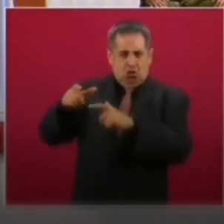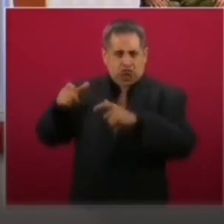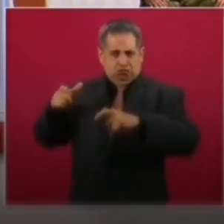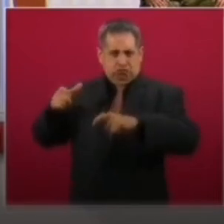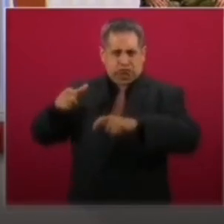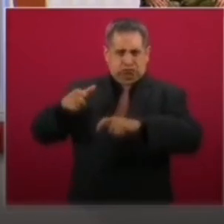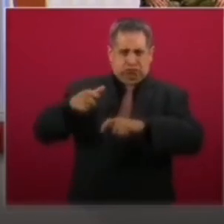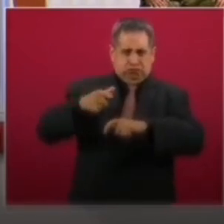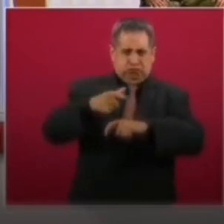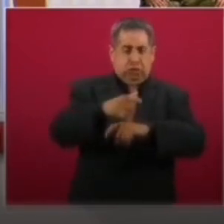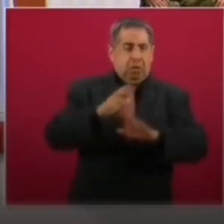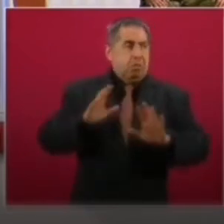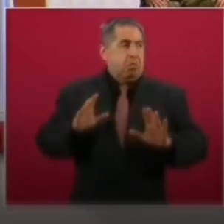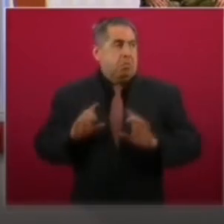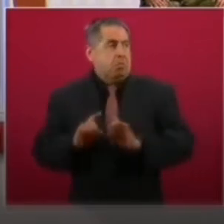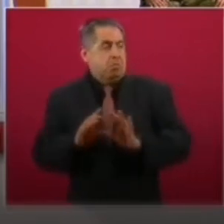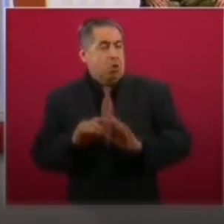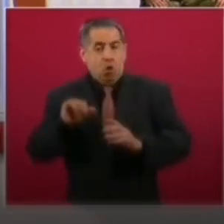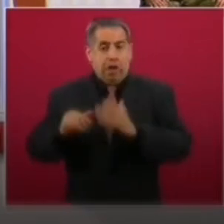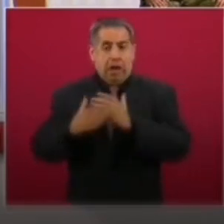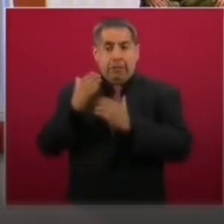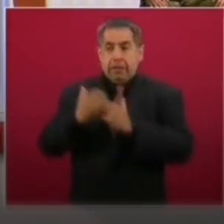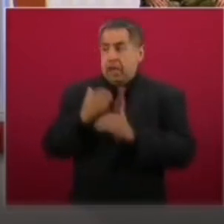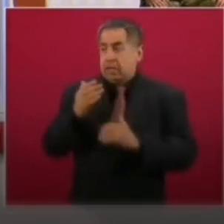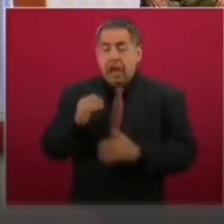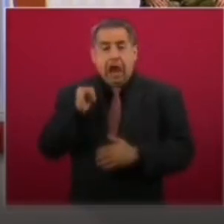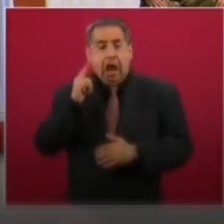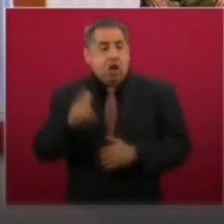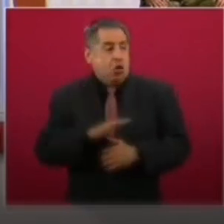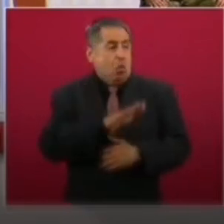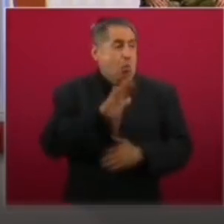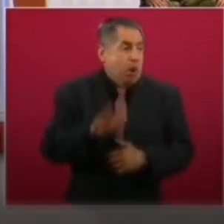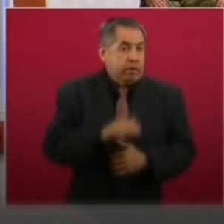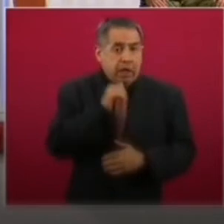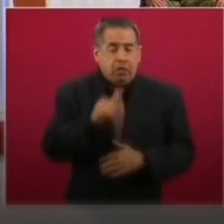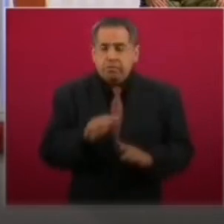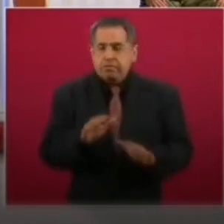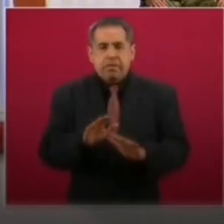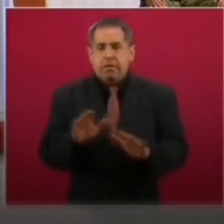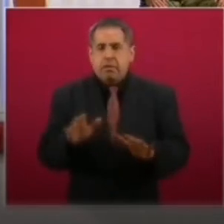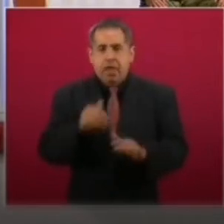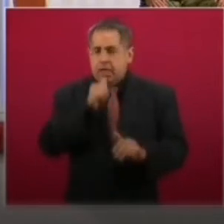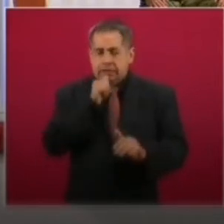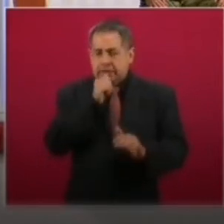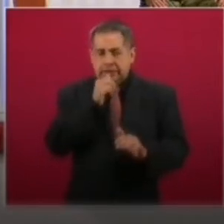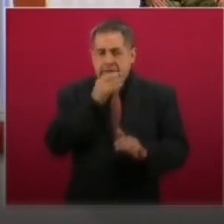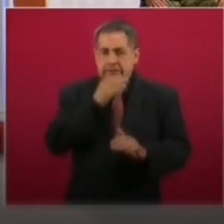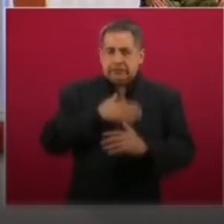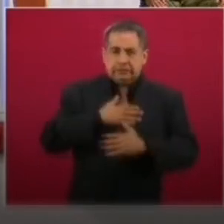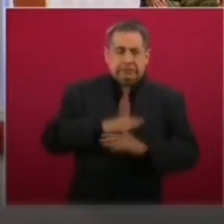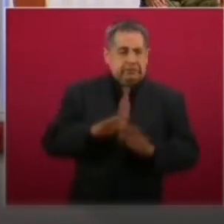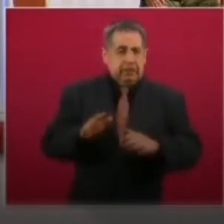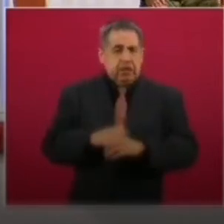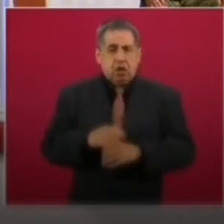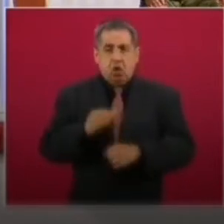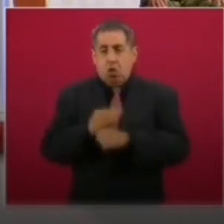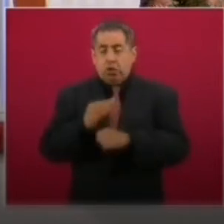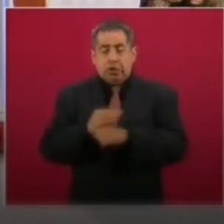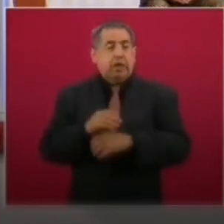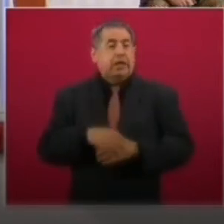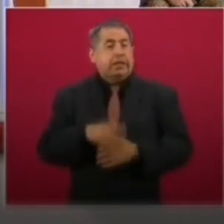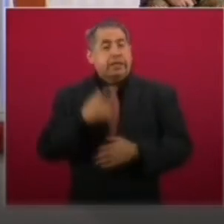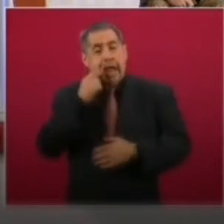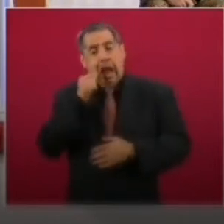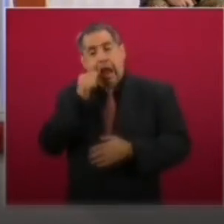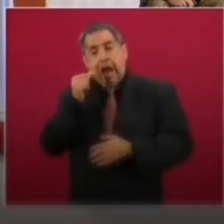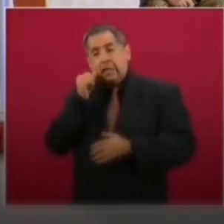día de hoy a las siete de la mañana de algún deceso provocado por el paso de este huracán. De manera preventiva, durante todo el día de ayer,